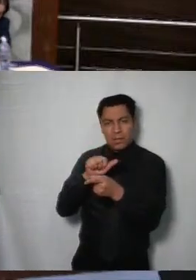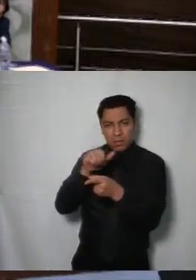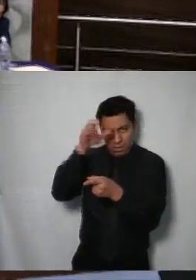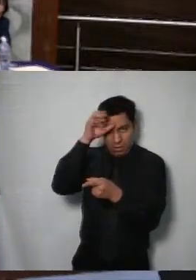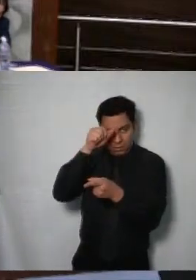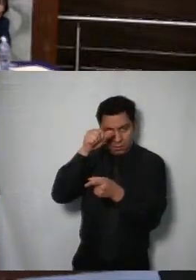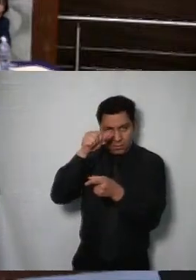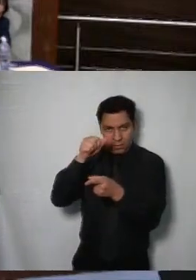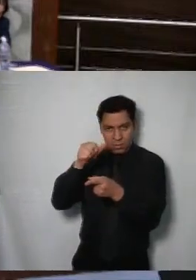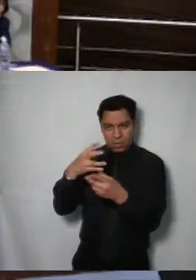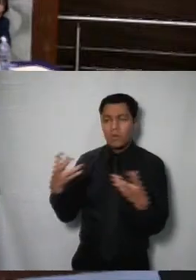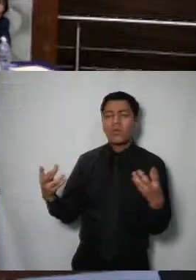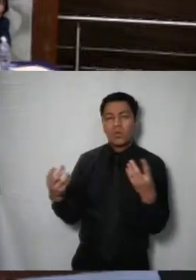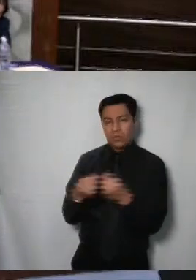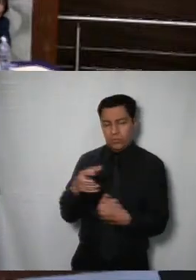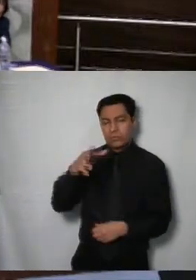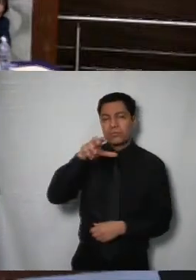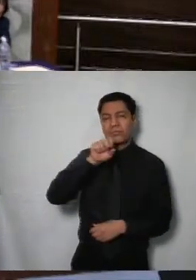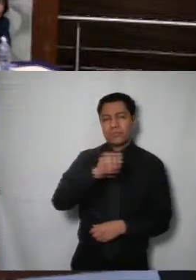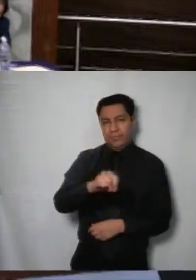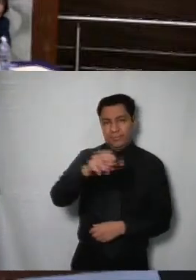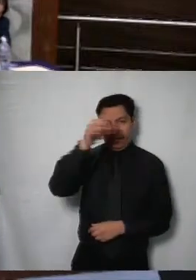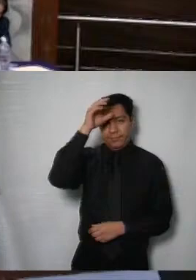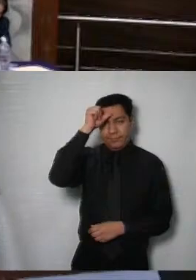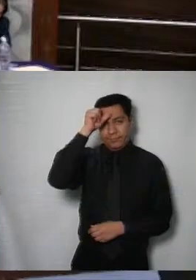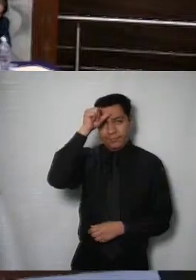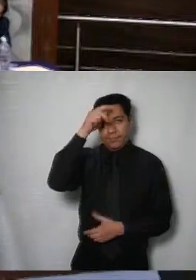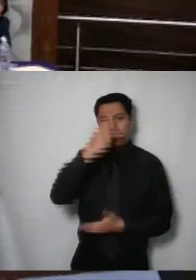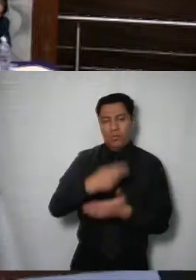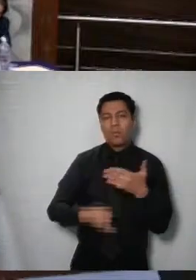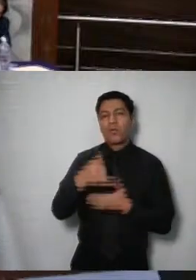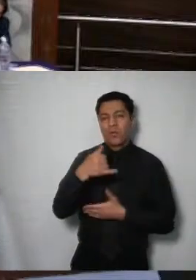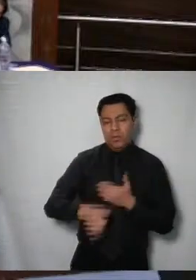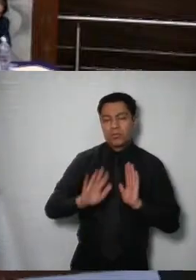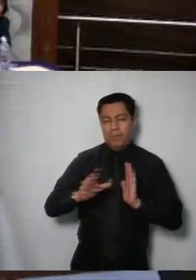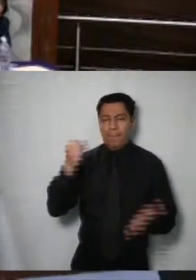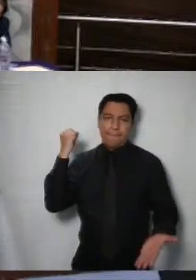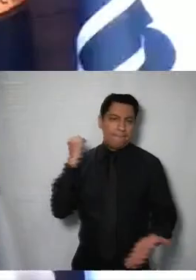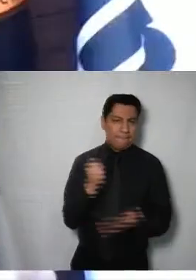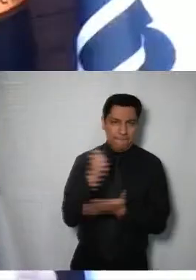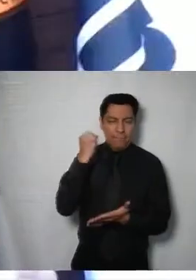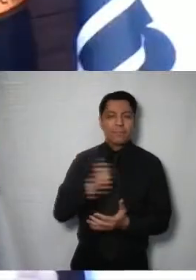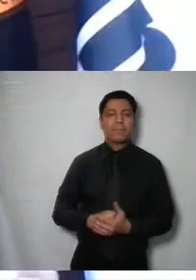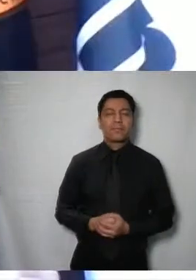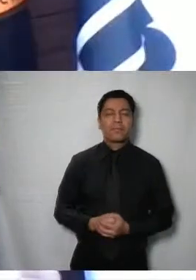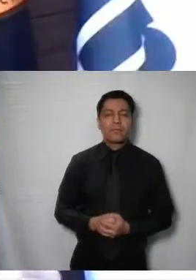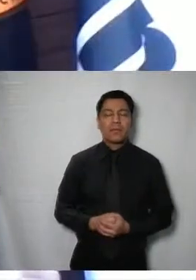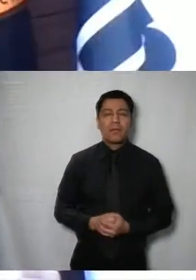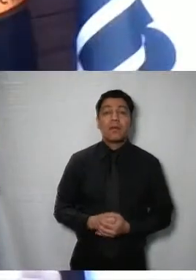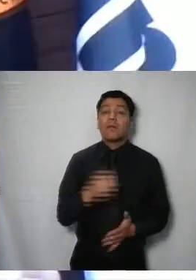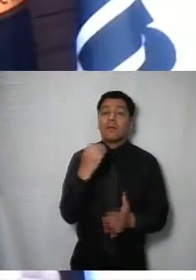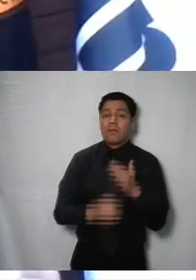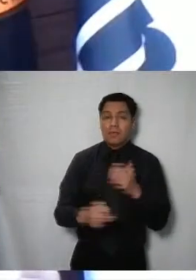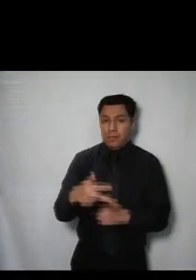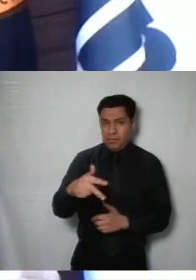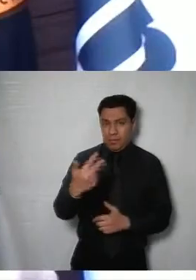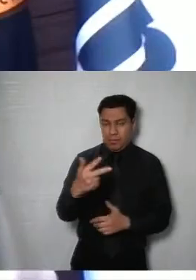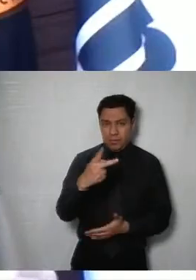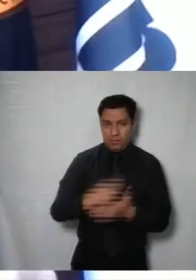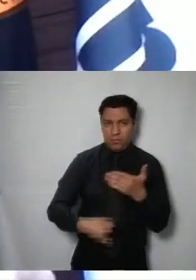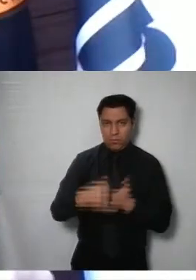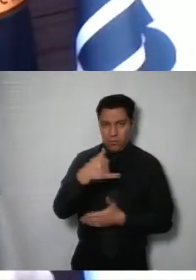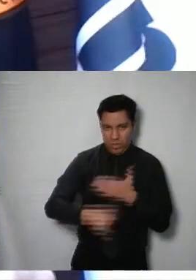Se aprueban por unanimidad los 21 proyectos presentados Comisionadas y comisionados están a su consideración 13